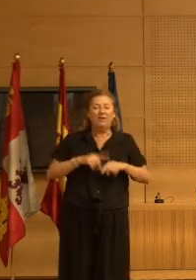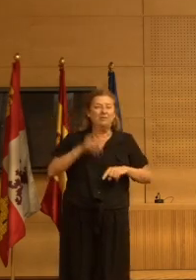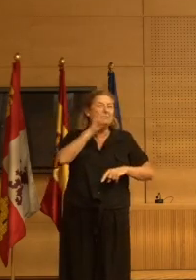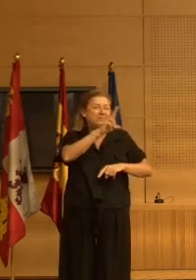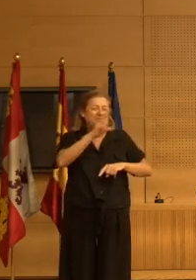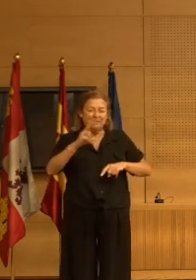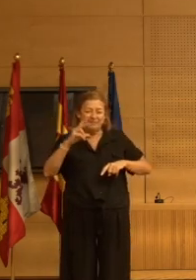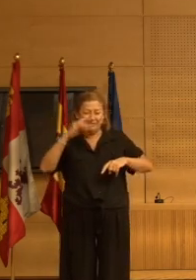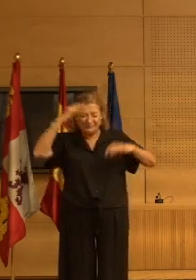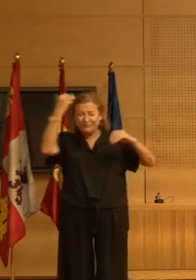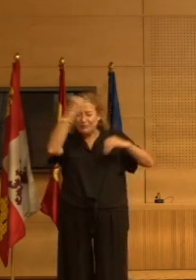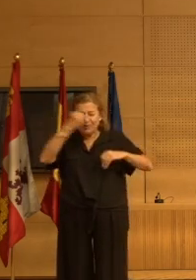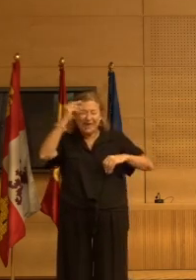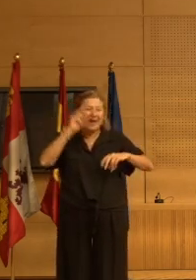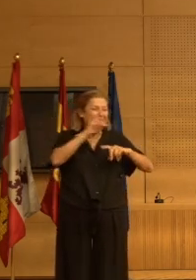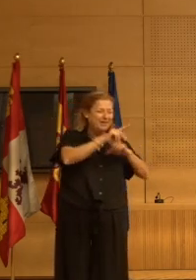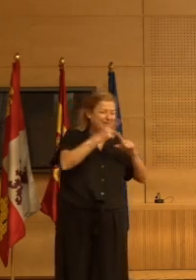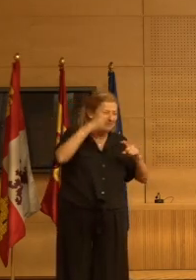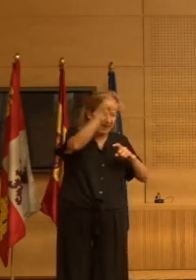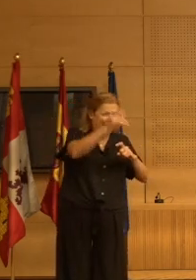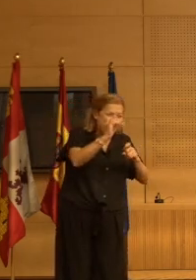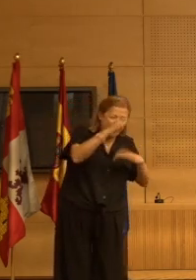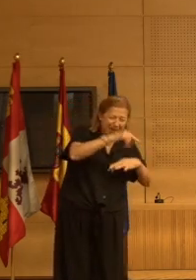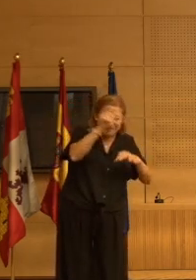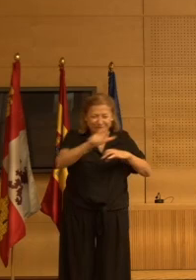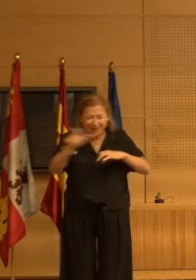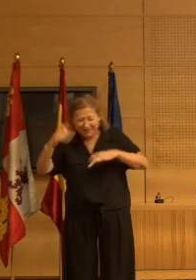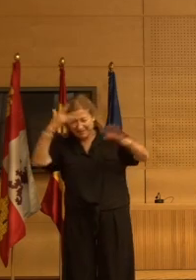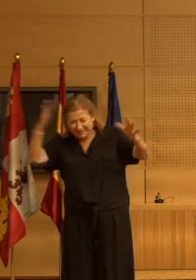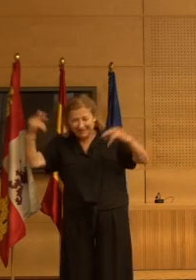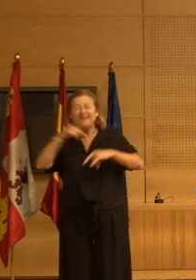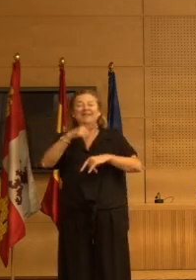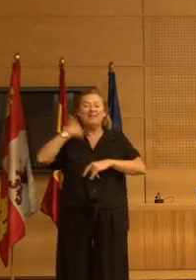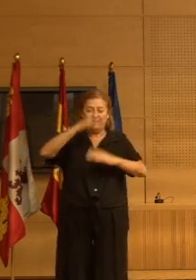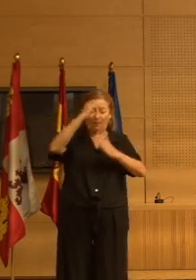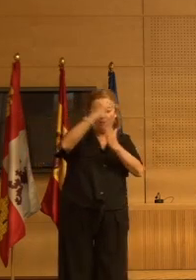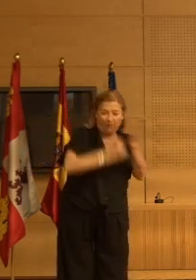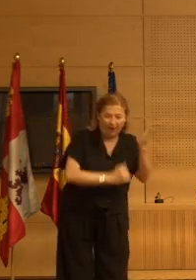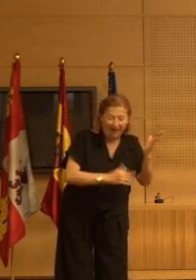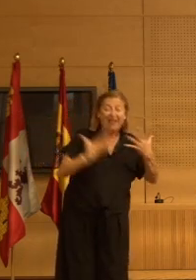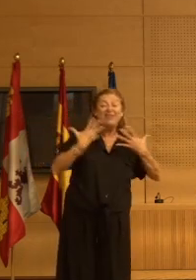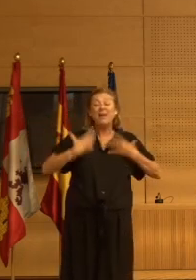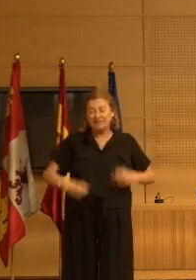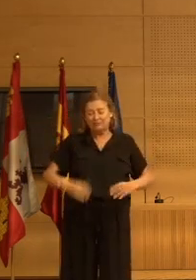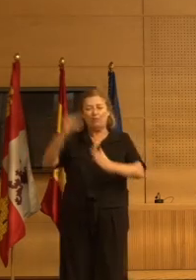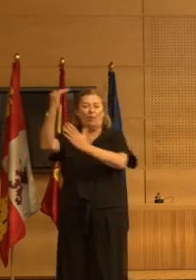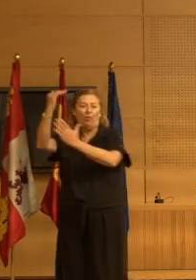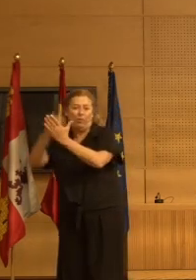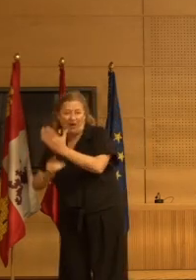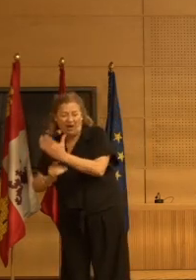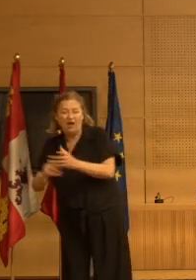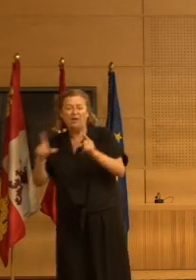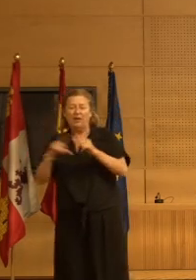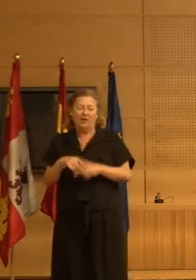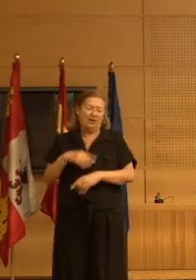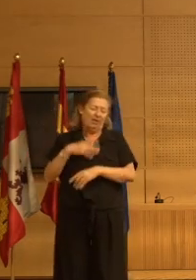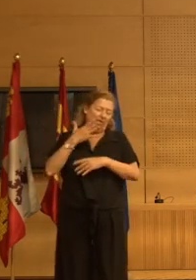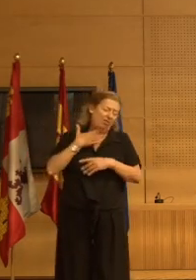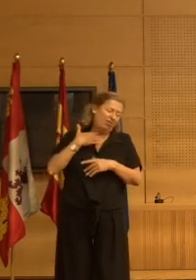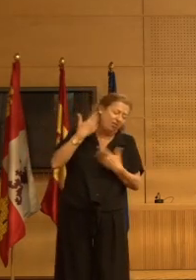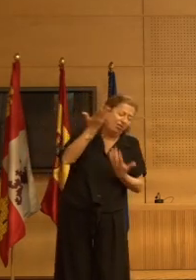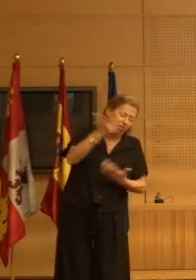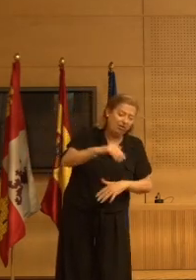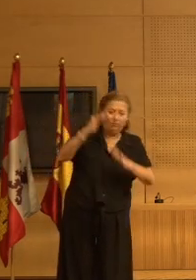bajado el 69% la frecuencia de pacientes con alucinaciones la depresión ha bajado el 60% y la apatía ha bajado